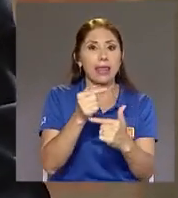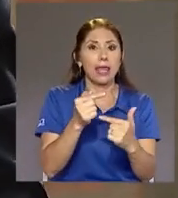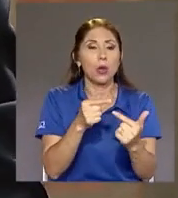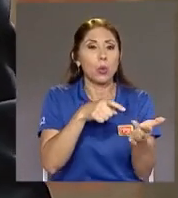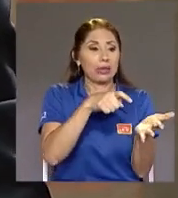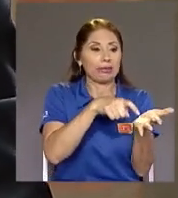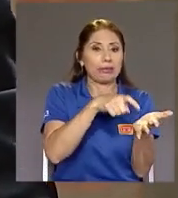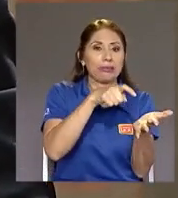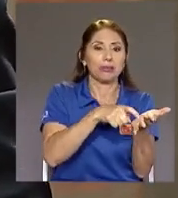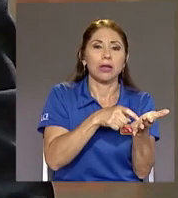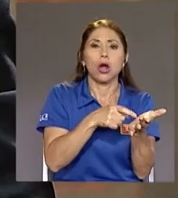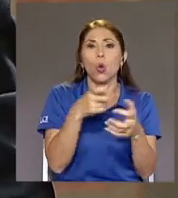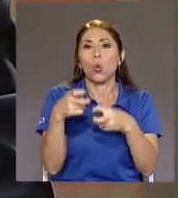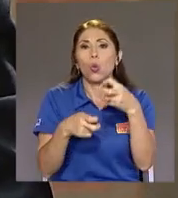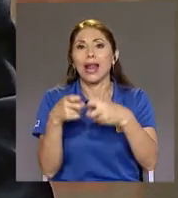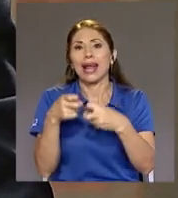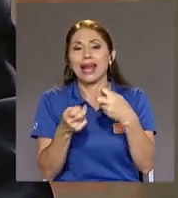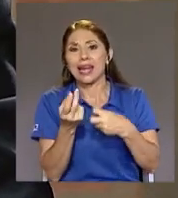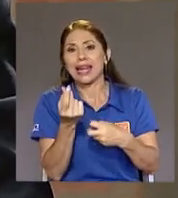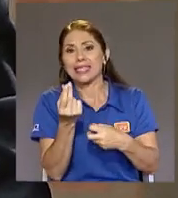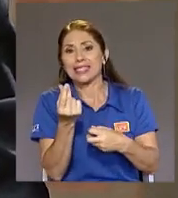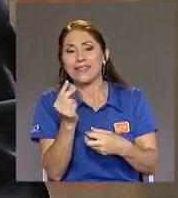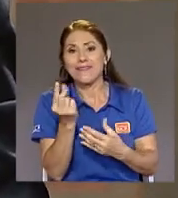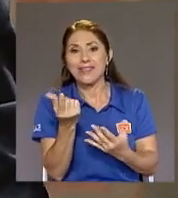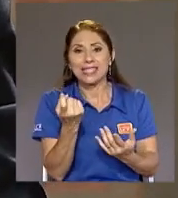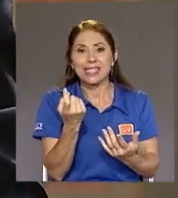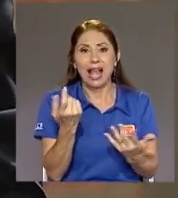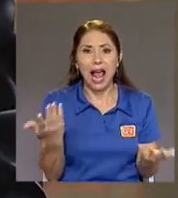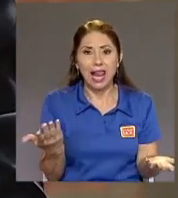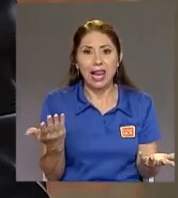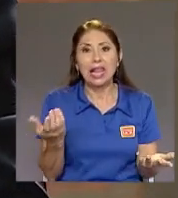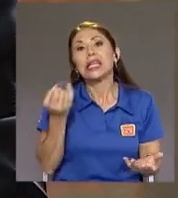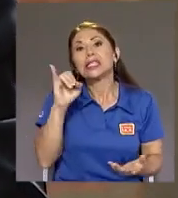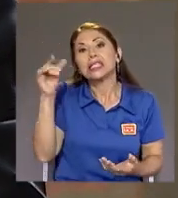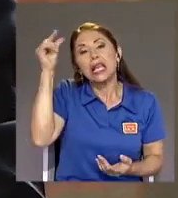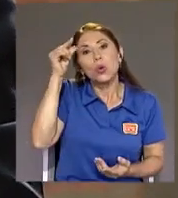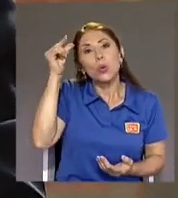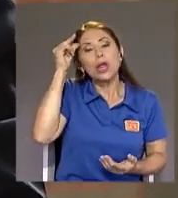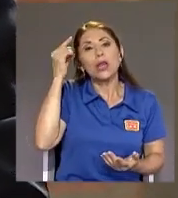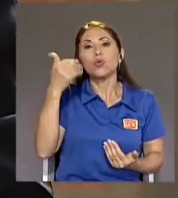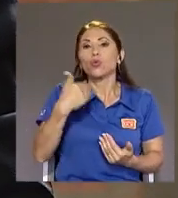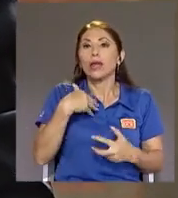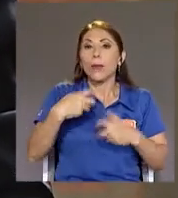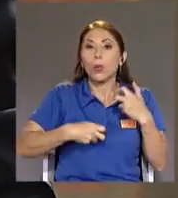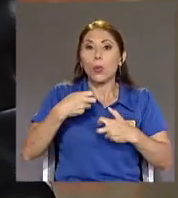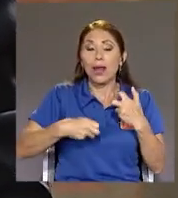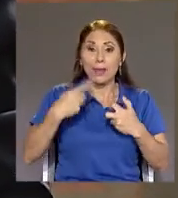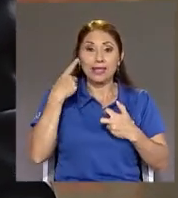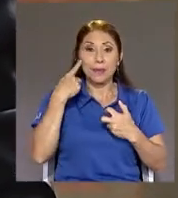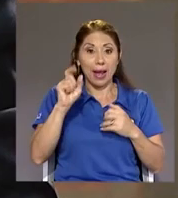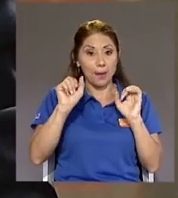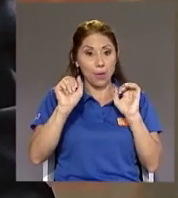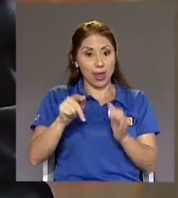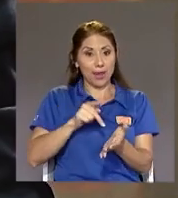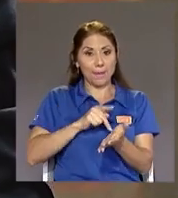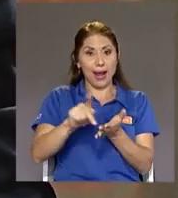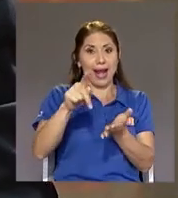Por alguna razón Tuviese problemas Para hacerle frente A su deuda